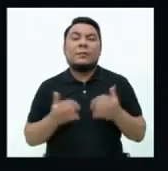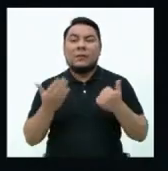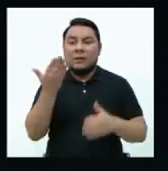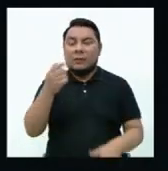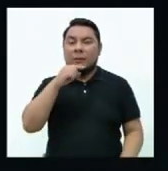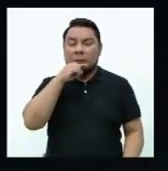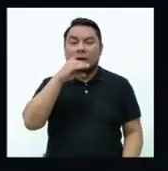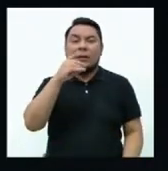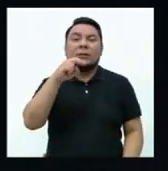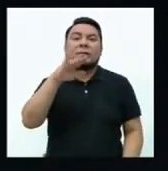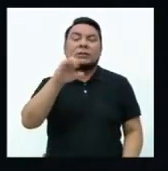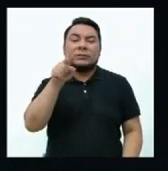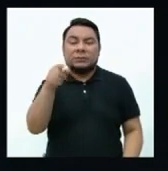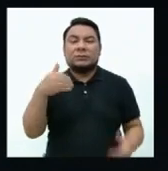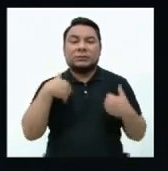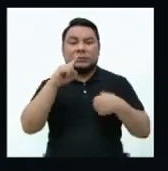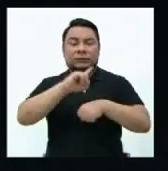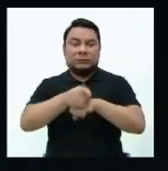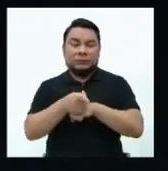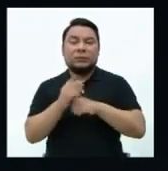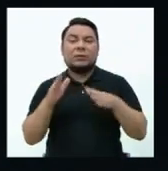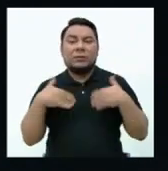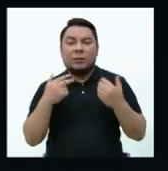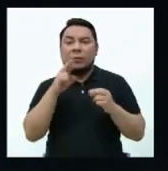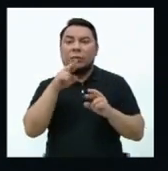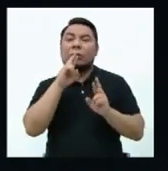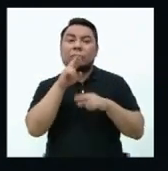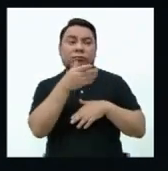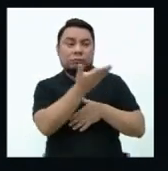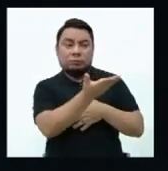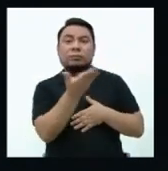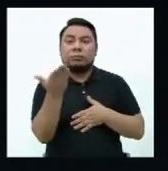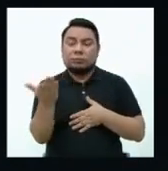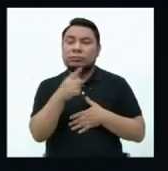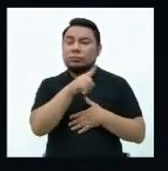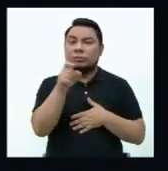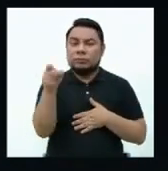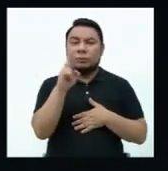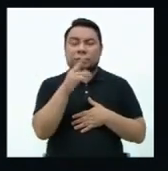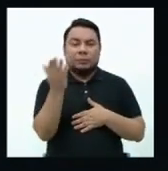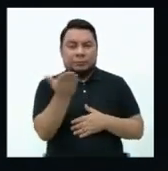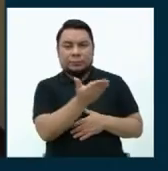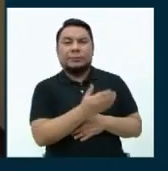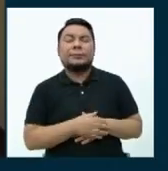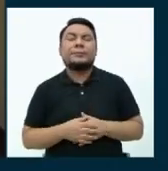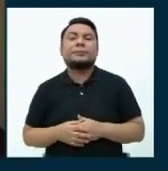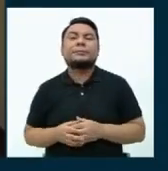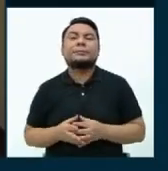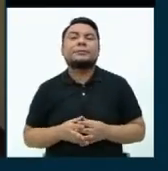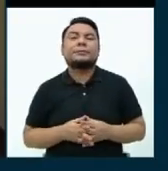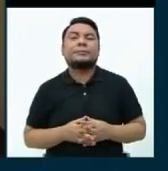Candidata Daniela Van Dyck tiene un minuto para su dúplica. La candidata Jessica García. La escuchamos.